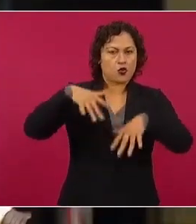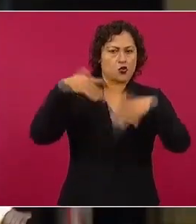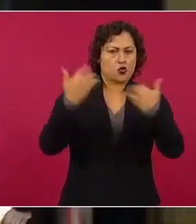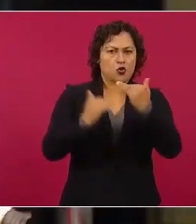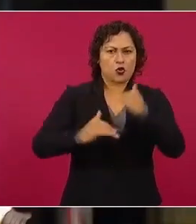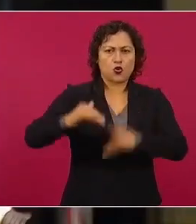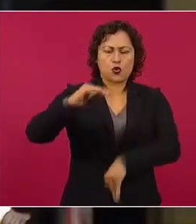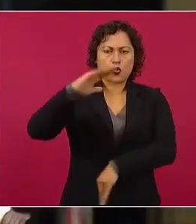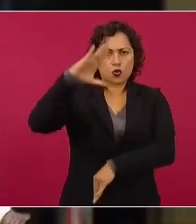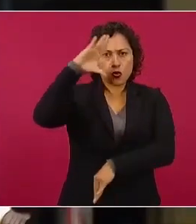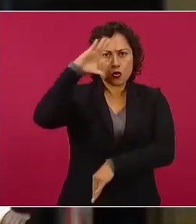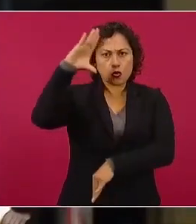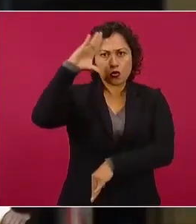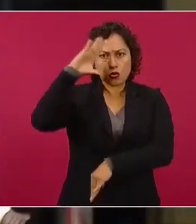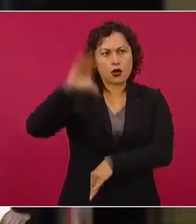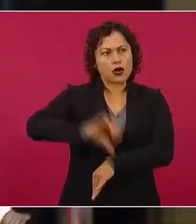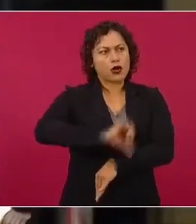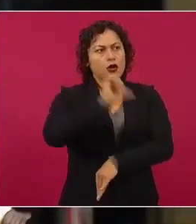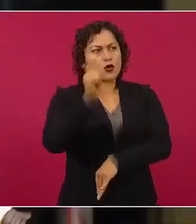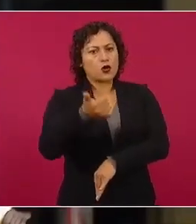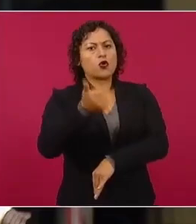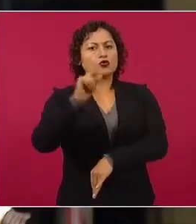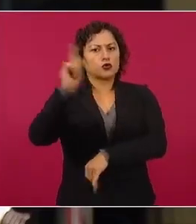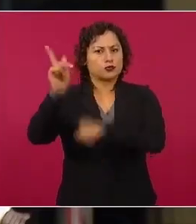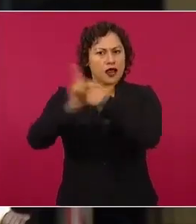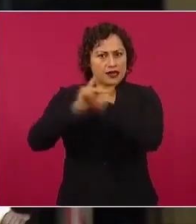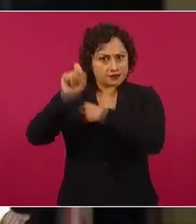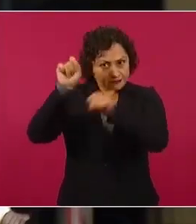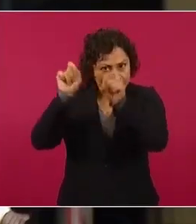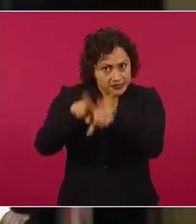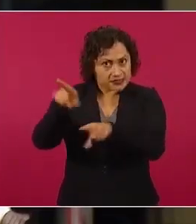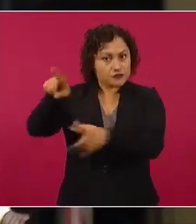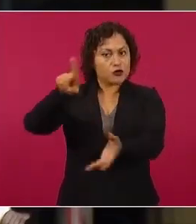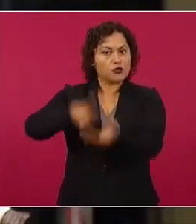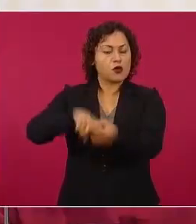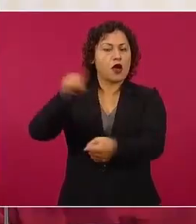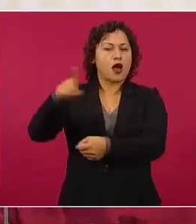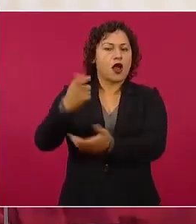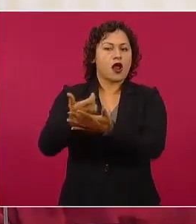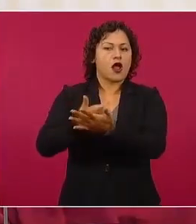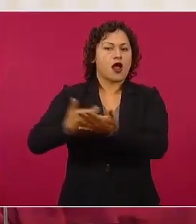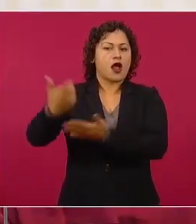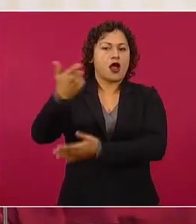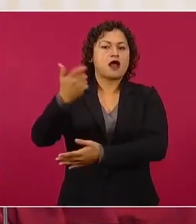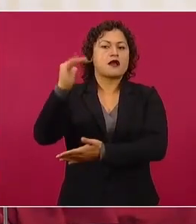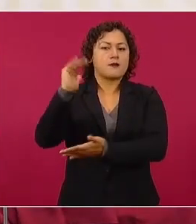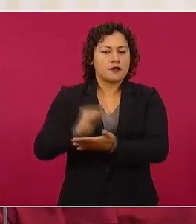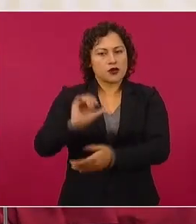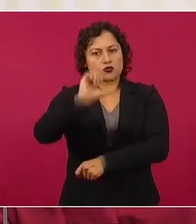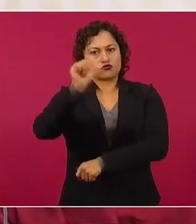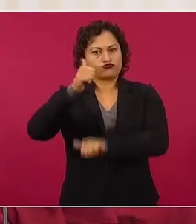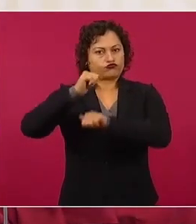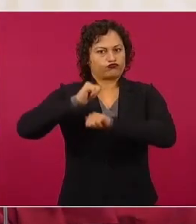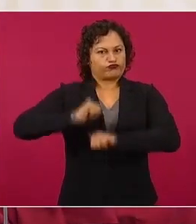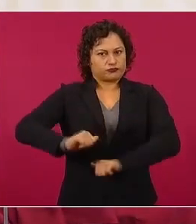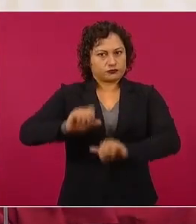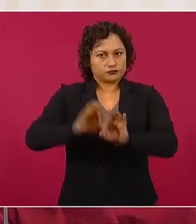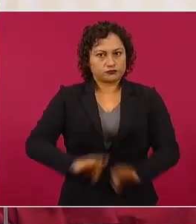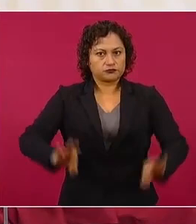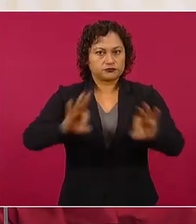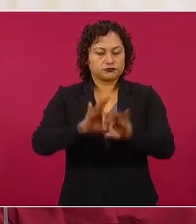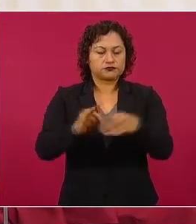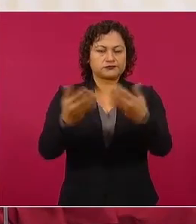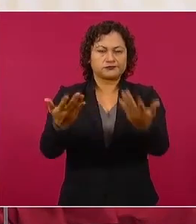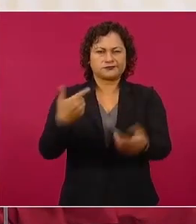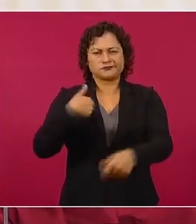los de altos ejecutivos en aquellos países. Presidente, es posible que se revisen estos sueldos y que con la